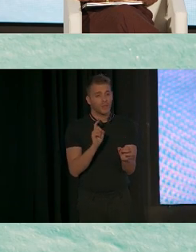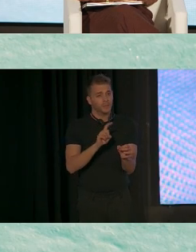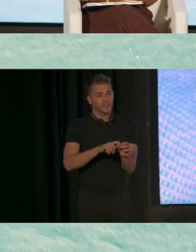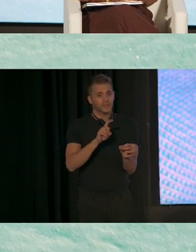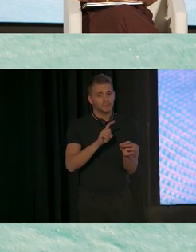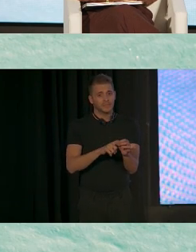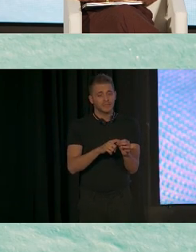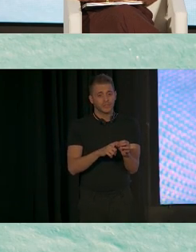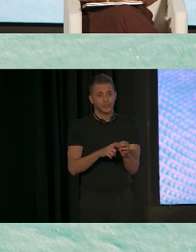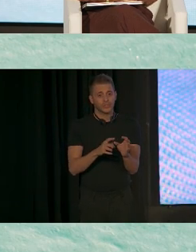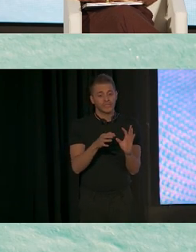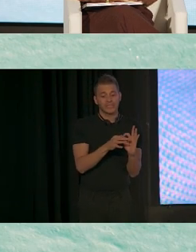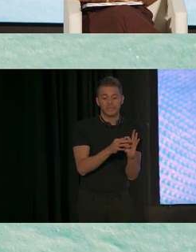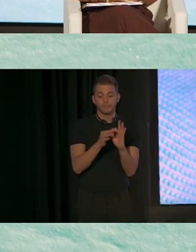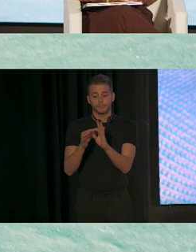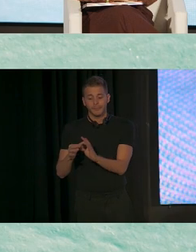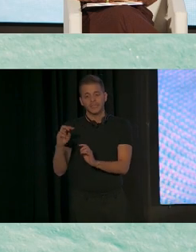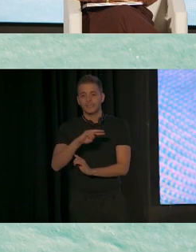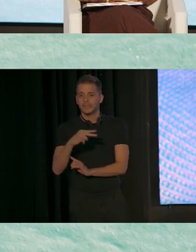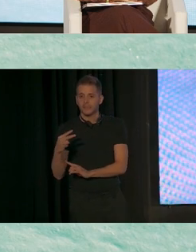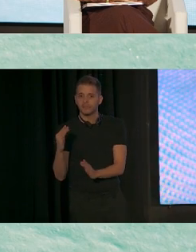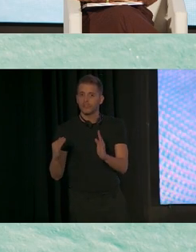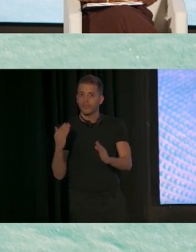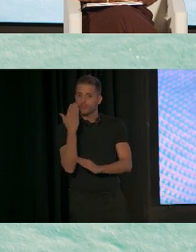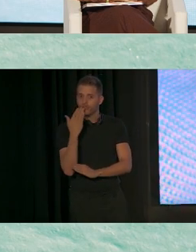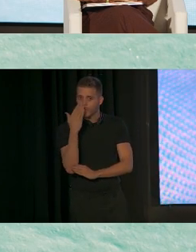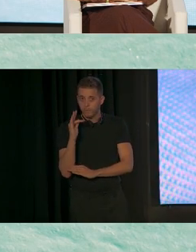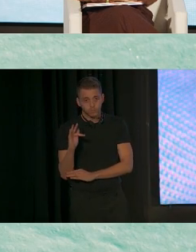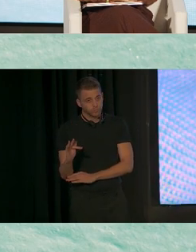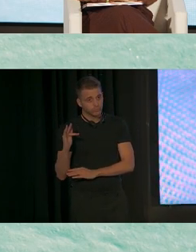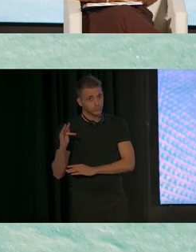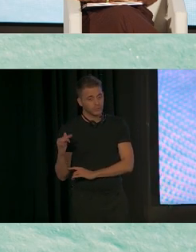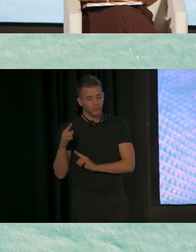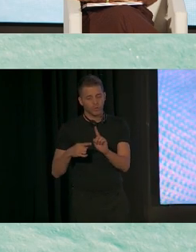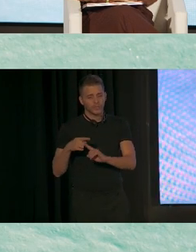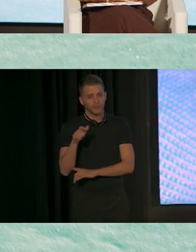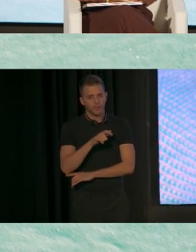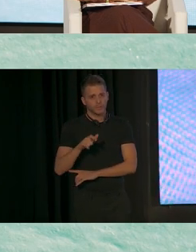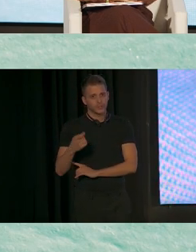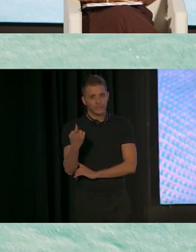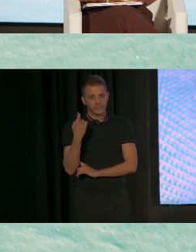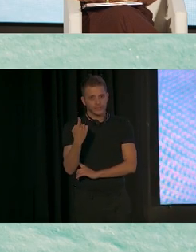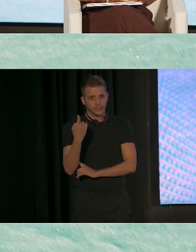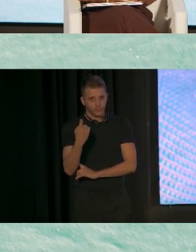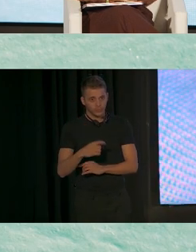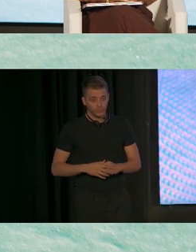vinculada a resultados escolar positivos para los estudiantes, así como